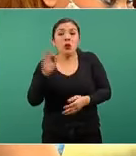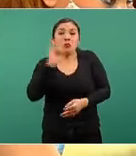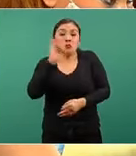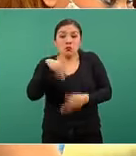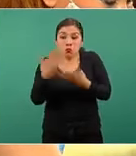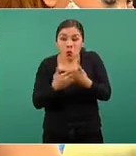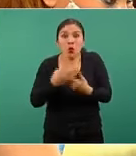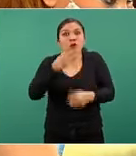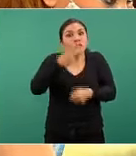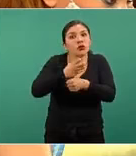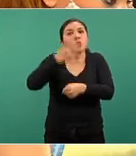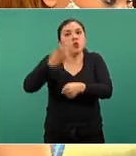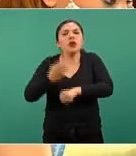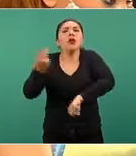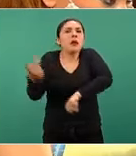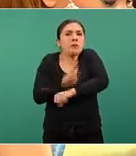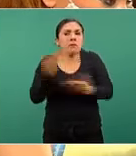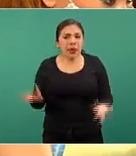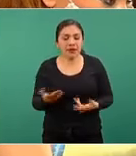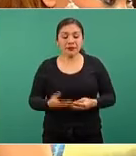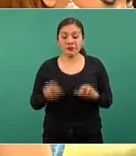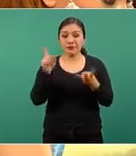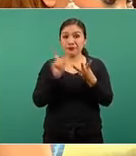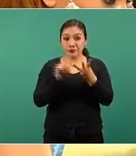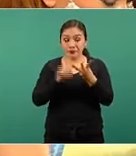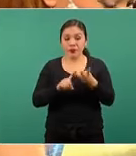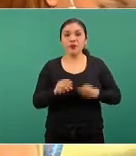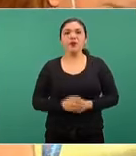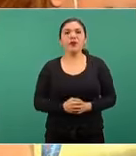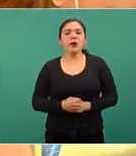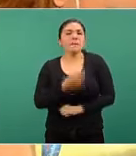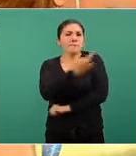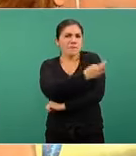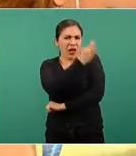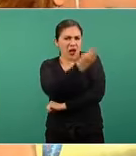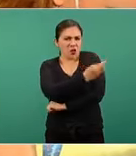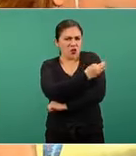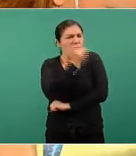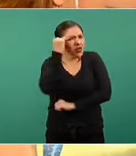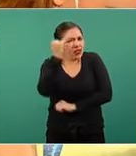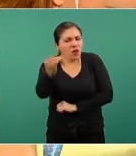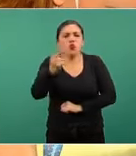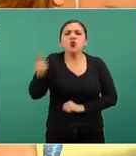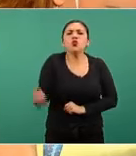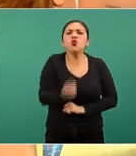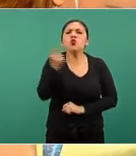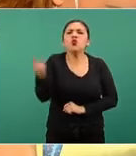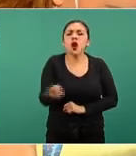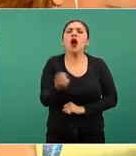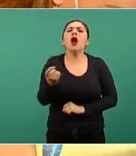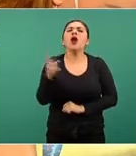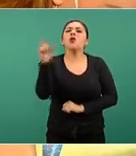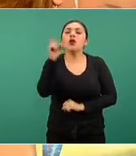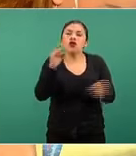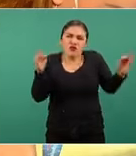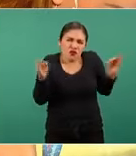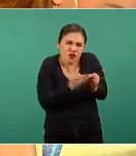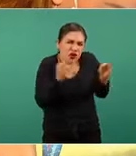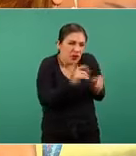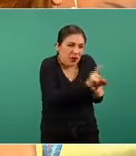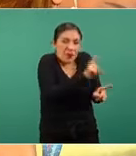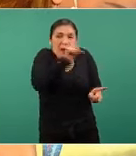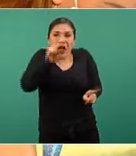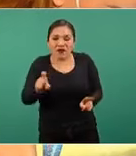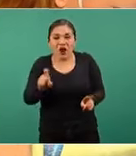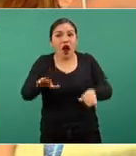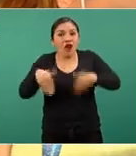cuarta? La tercera pregunta, ¿cuánto duró una vacuna fuera del congelamiento? Porque ha